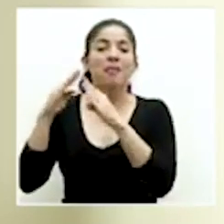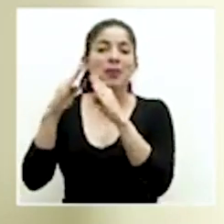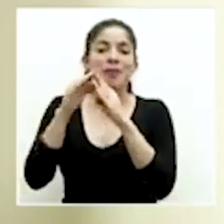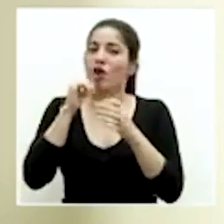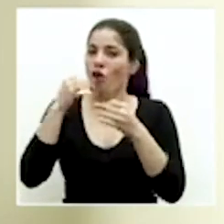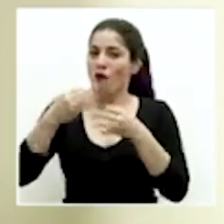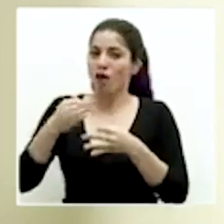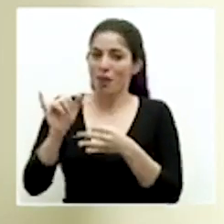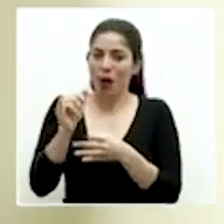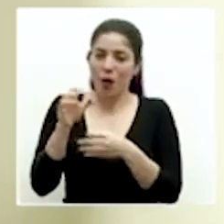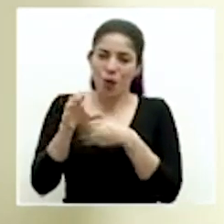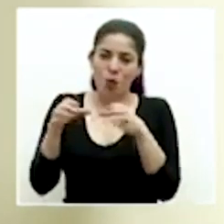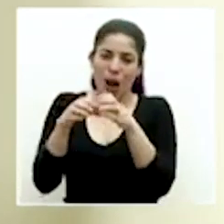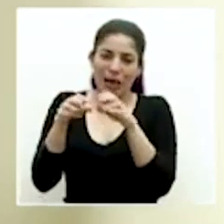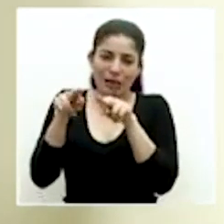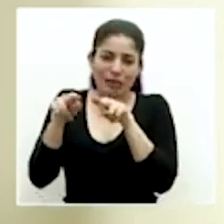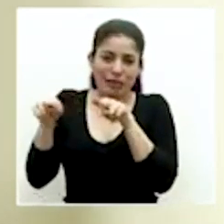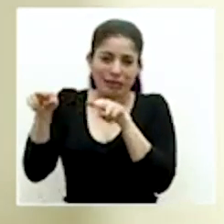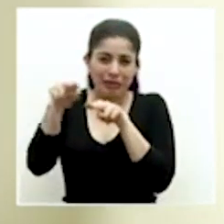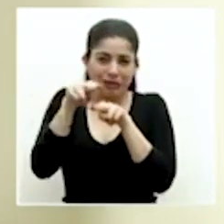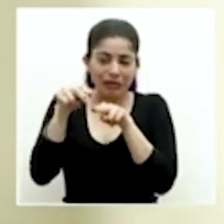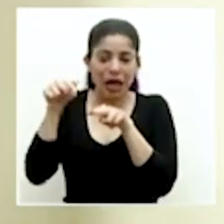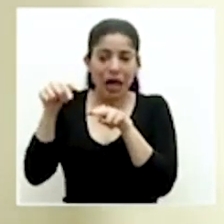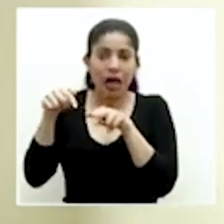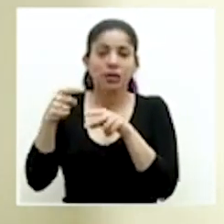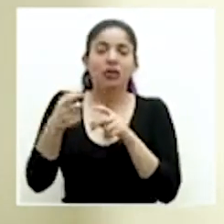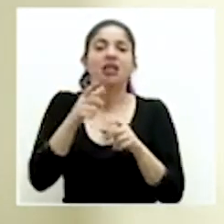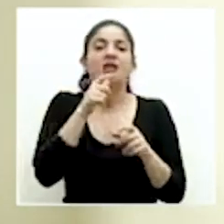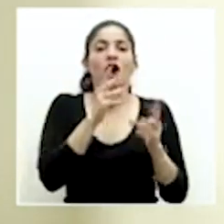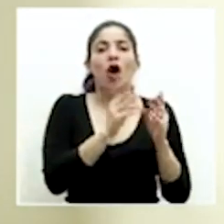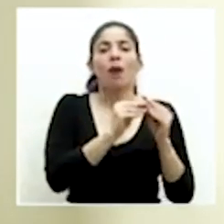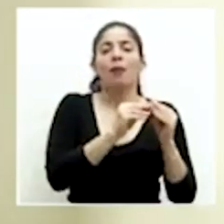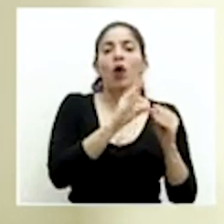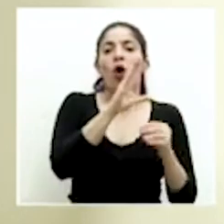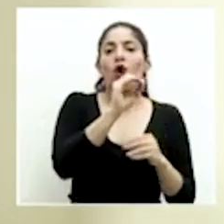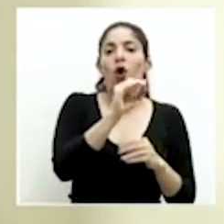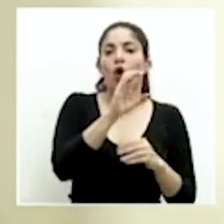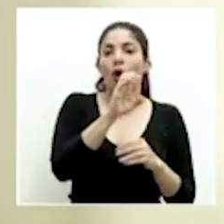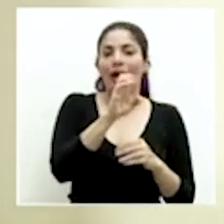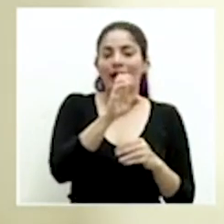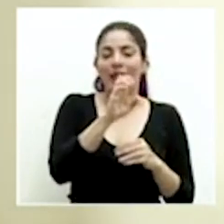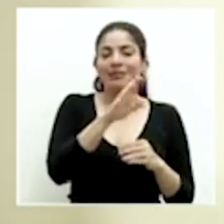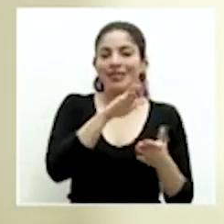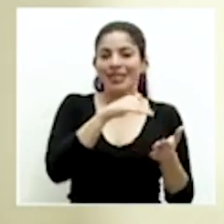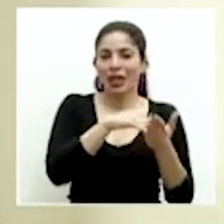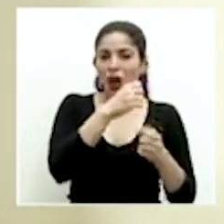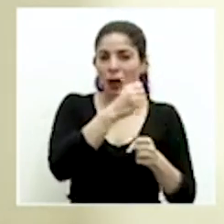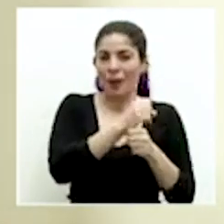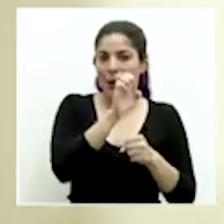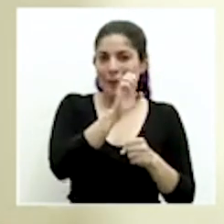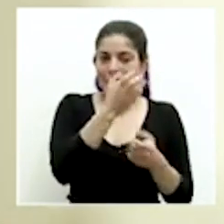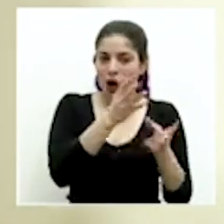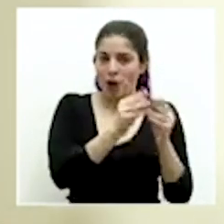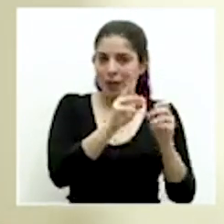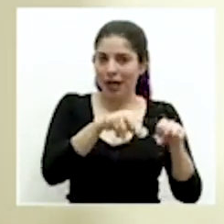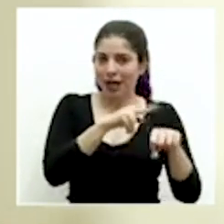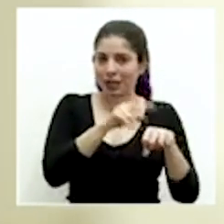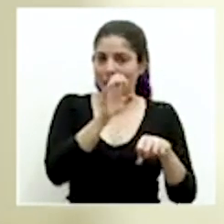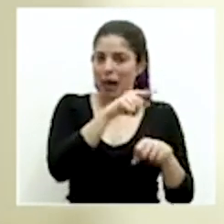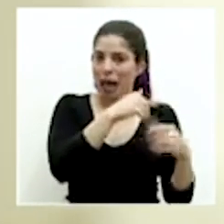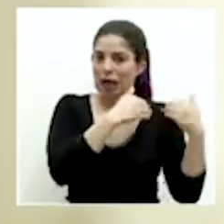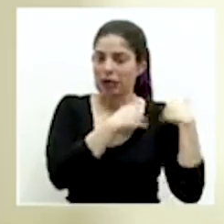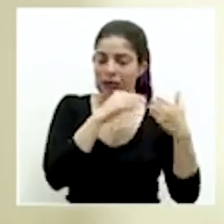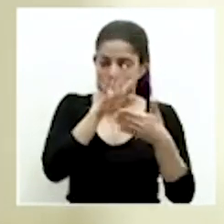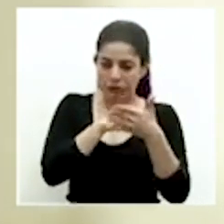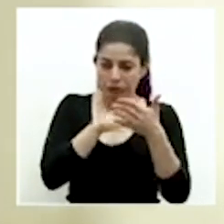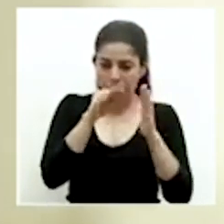similares eso ha sido trabajado desde el COE desde el Centro Operativo de Emergencias de la Comisión Nacional de Emergencias y ahí se ha